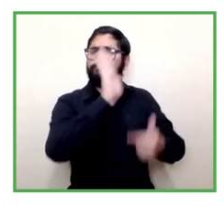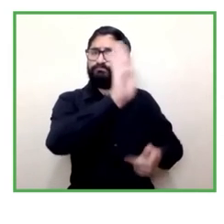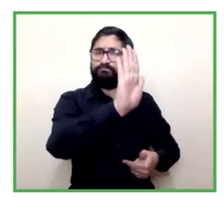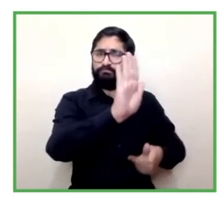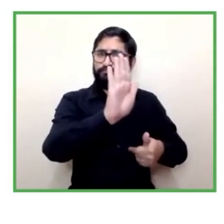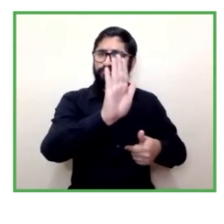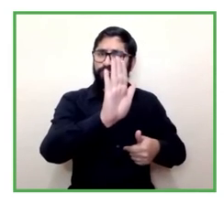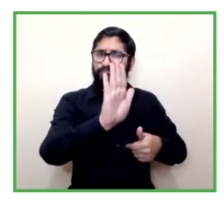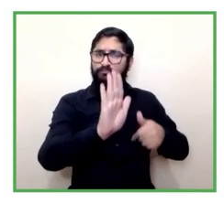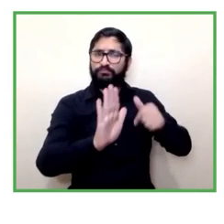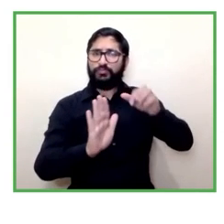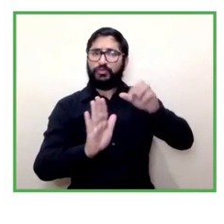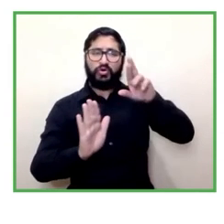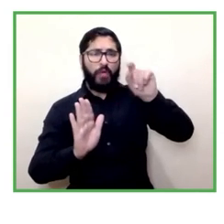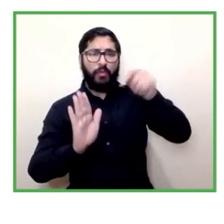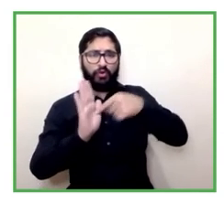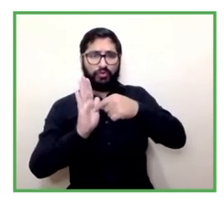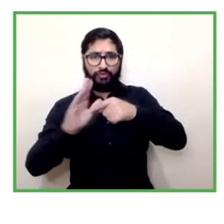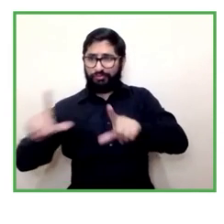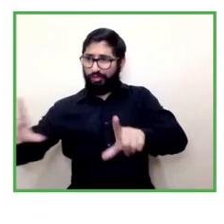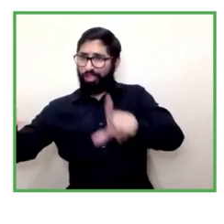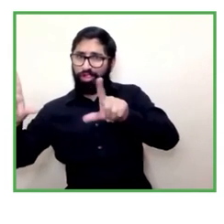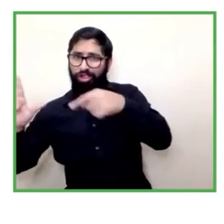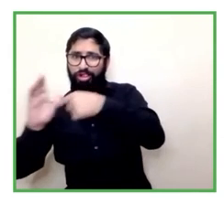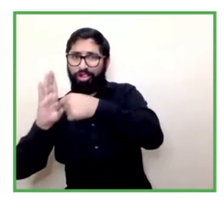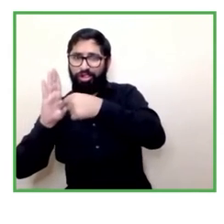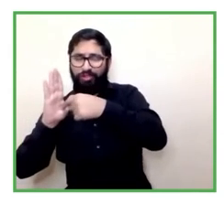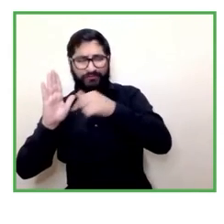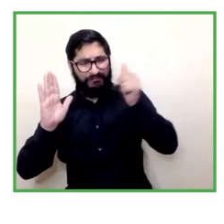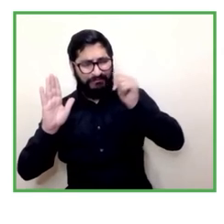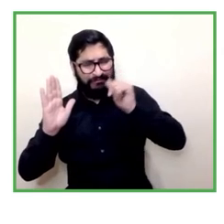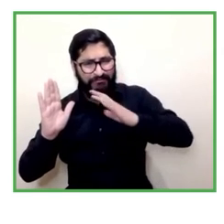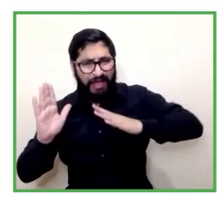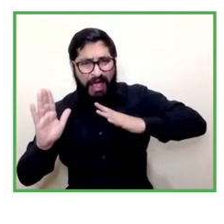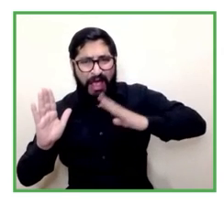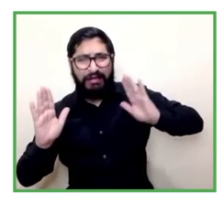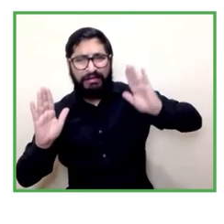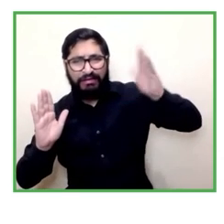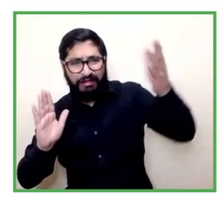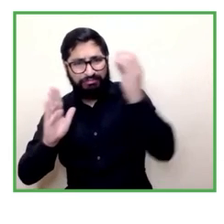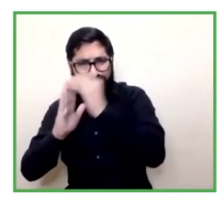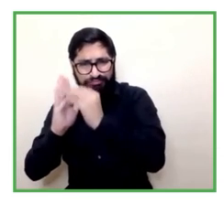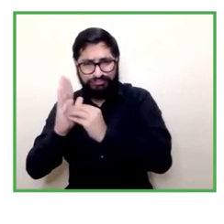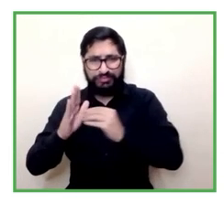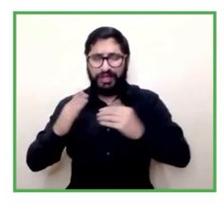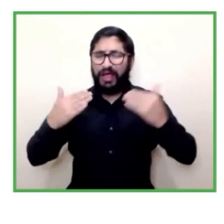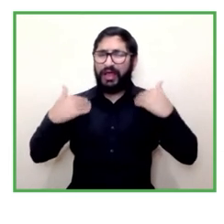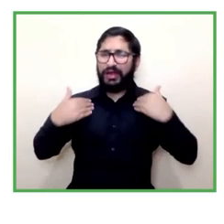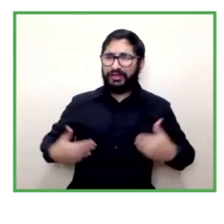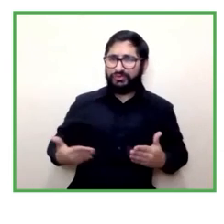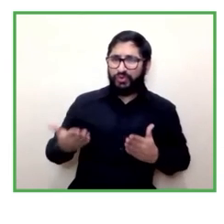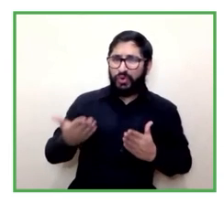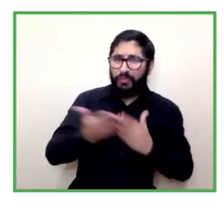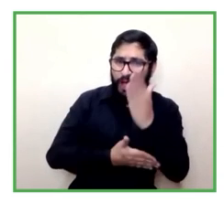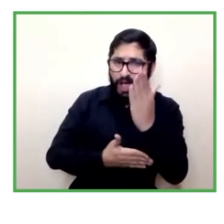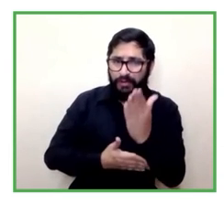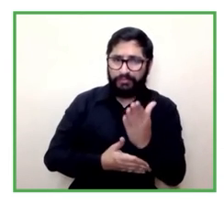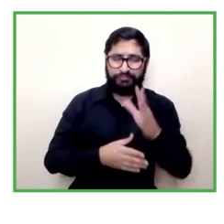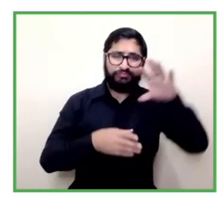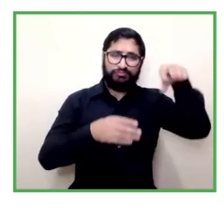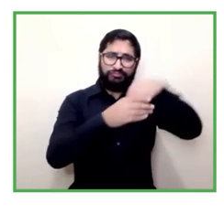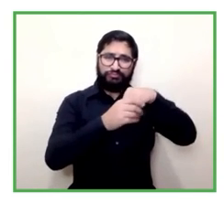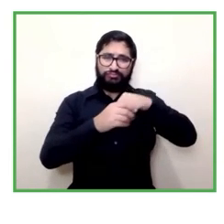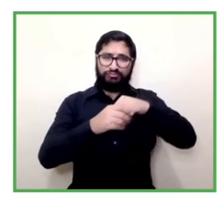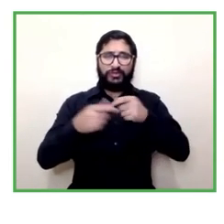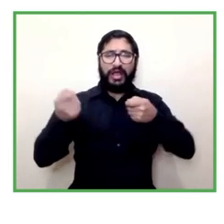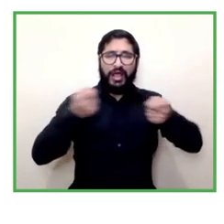formados en lo comunitario en derecho humano en sustentabilidad en economía social no no existe